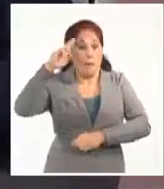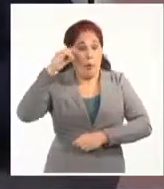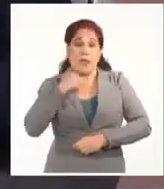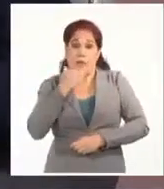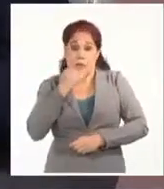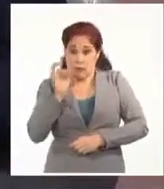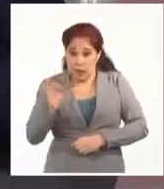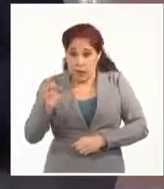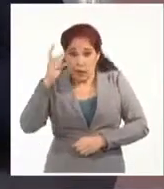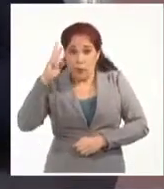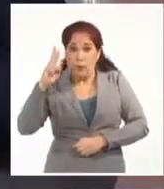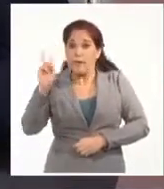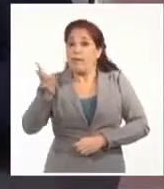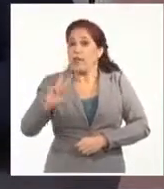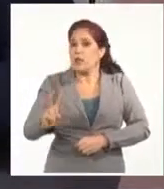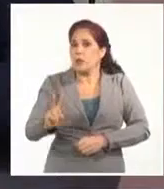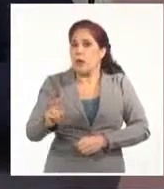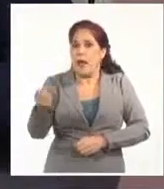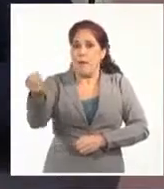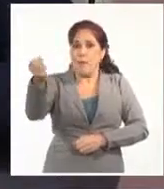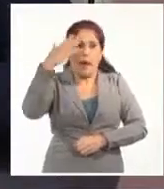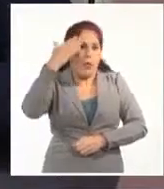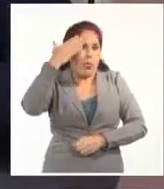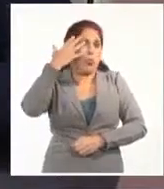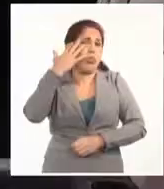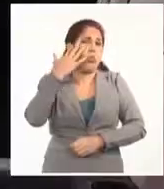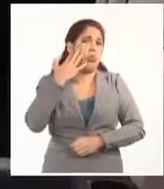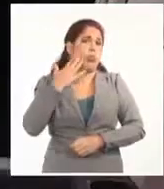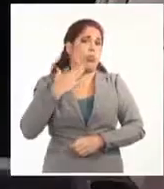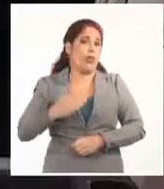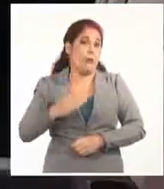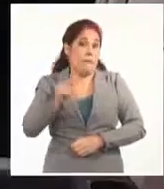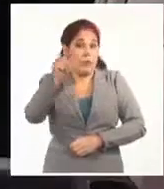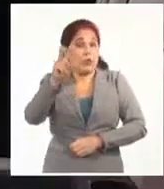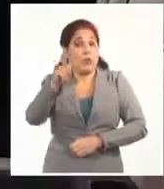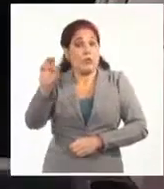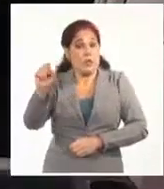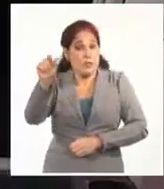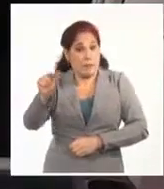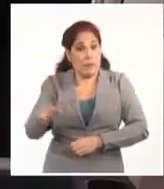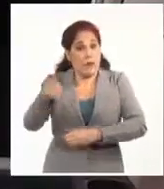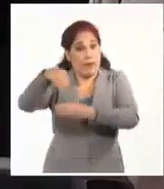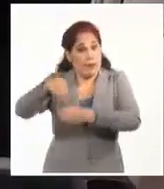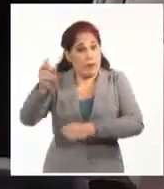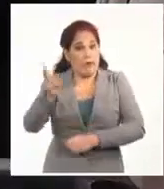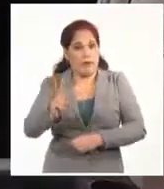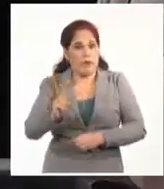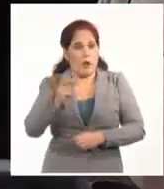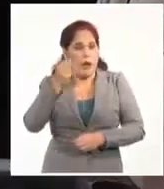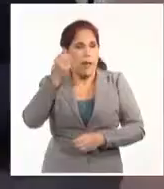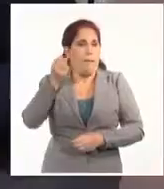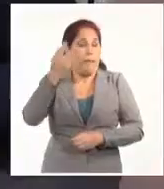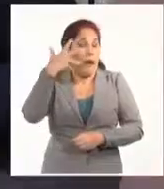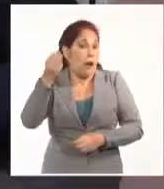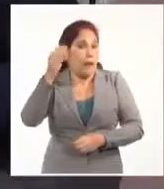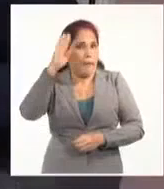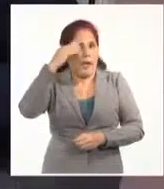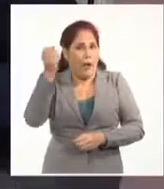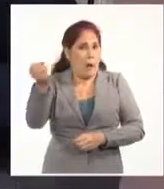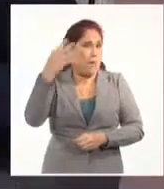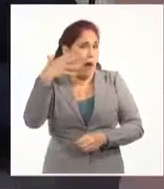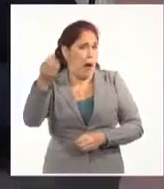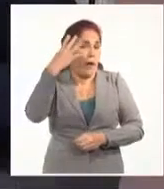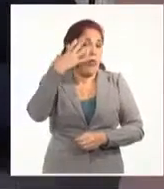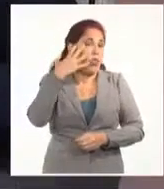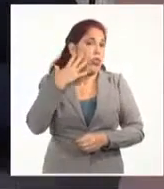Recuerden toda la gente que ha perdido la vista en Chile. de han perdido. Más de 200. Recuerden cuántos muertos lleva el gobierno